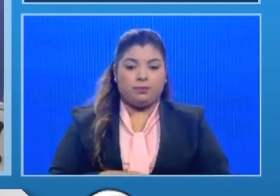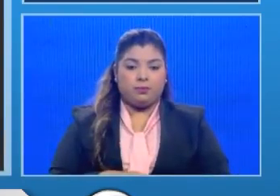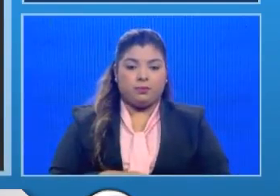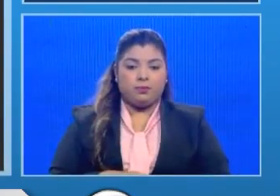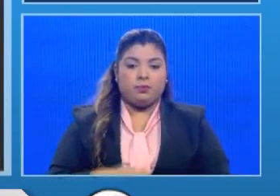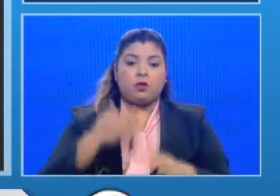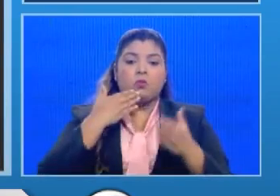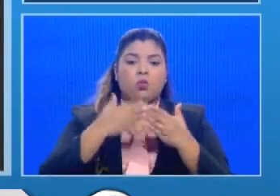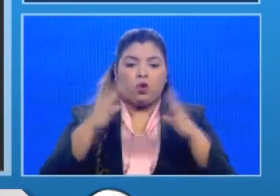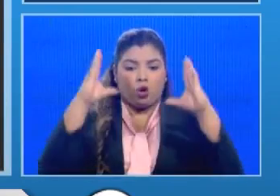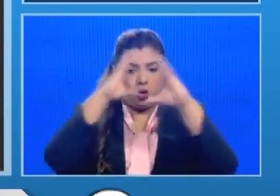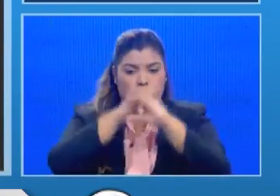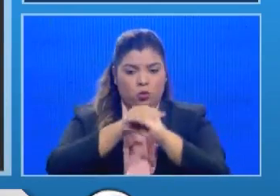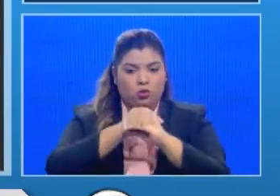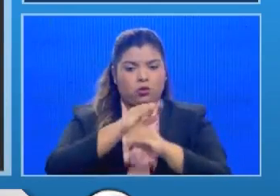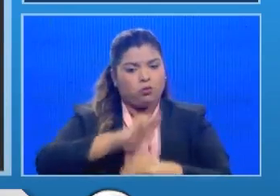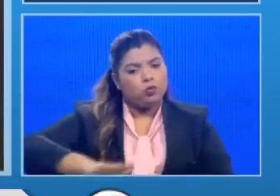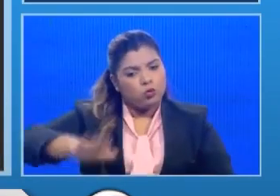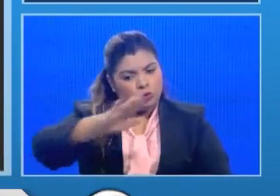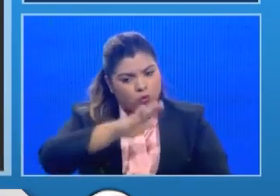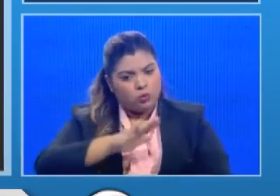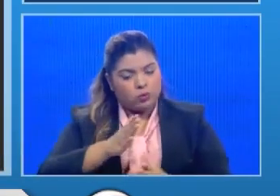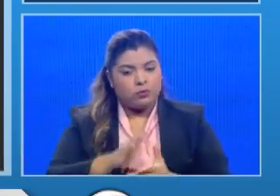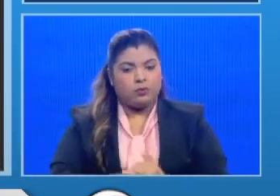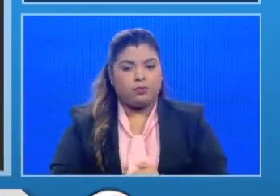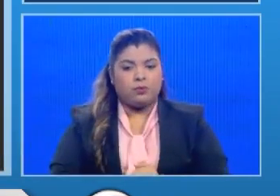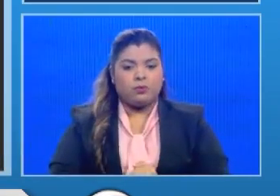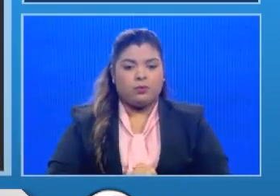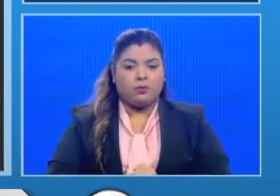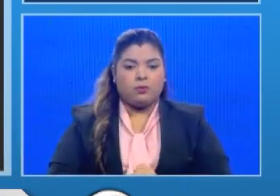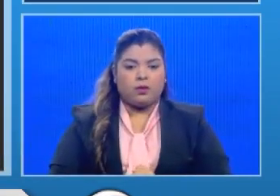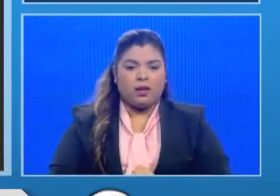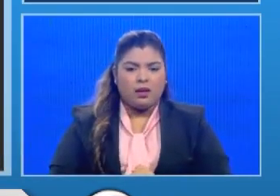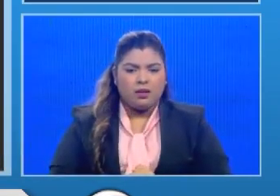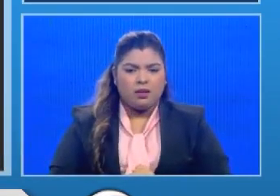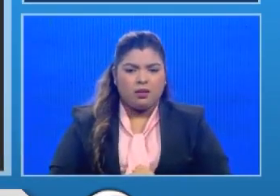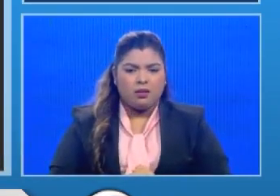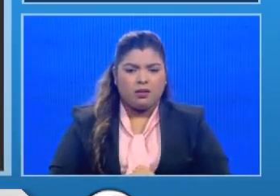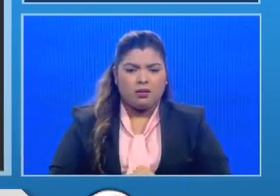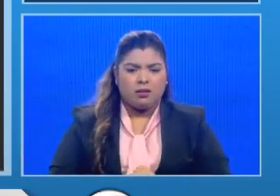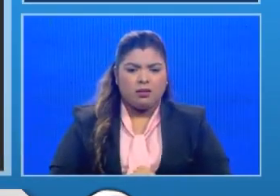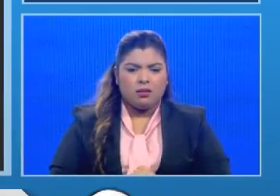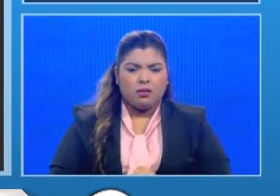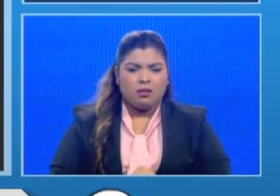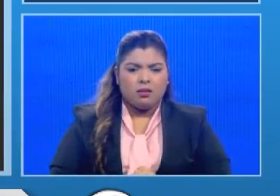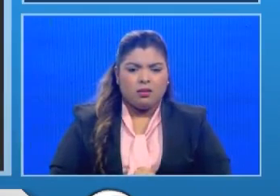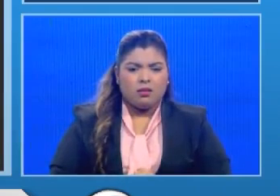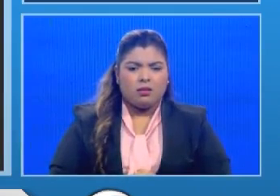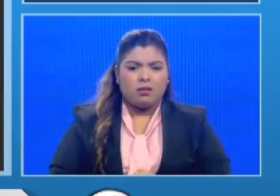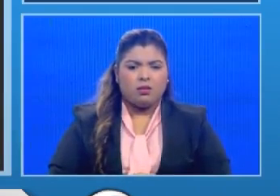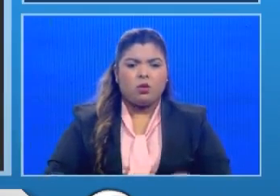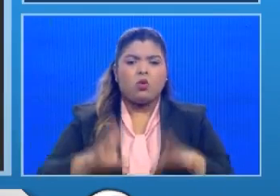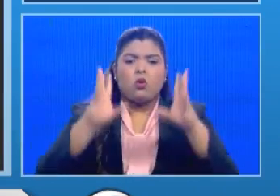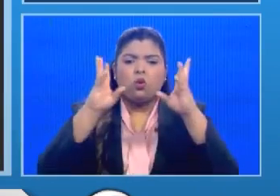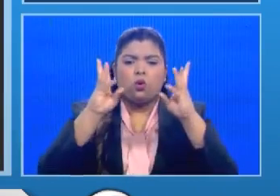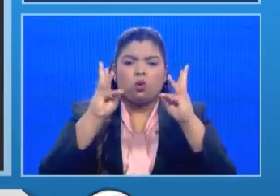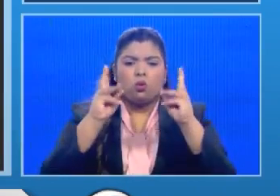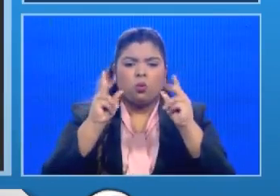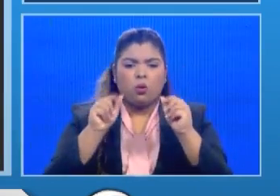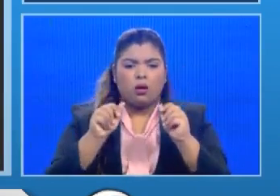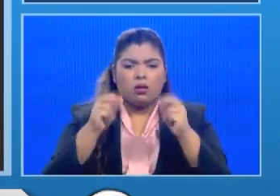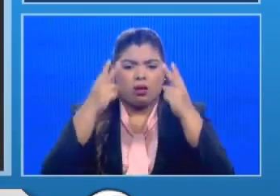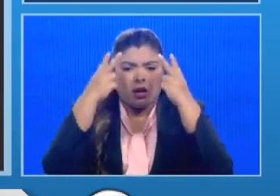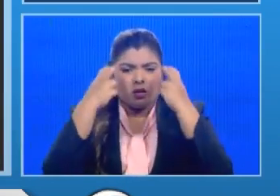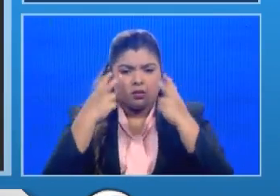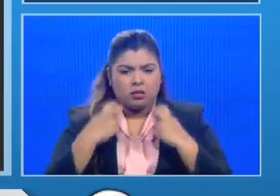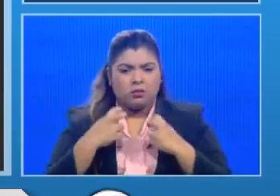buenas noches a toda la mesa cuántas pruebas para detectar coronavirus tenemos actualmente en stock y cuál es la capacidad